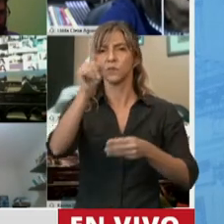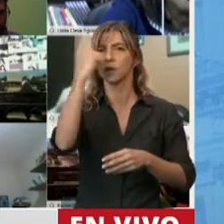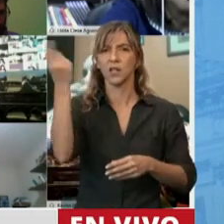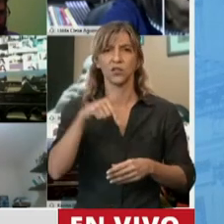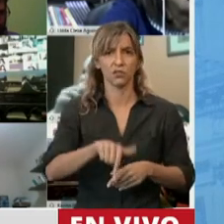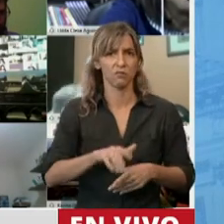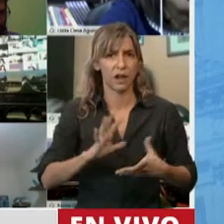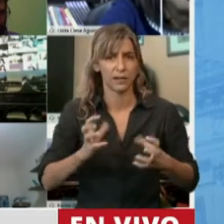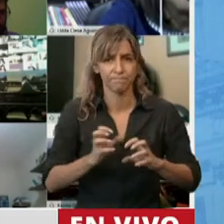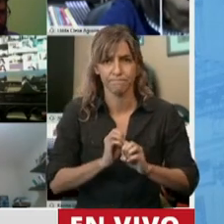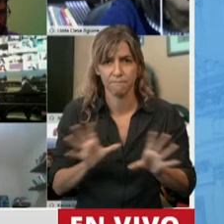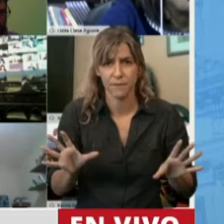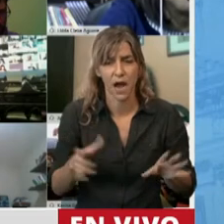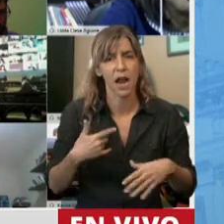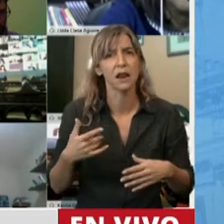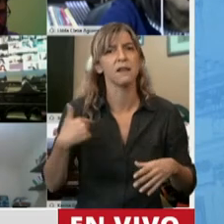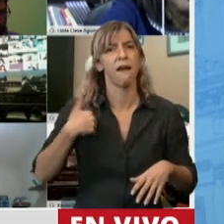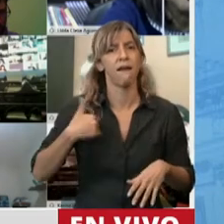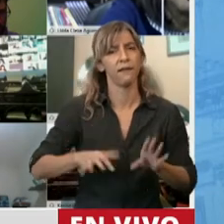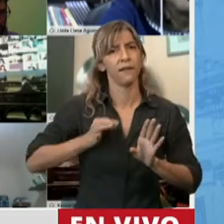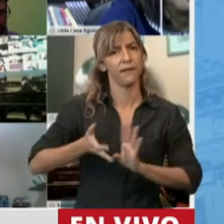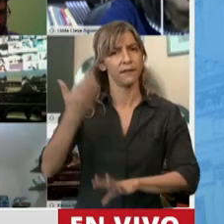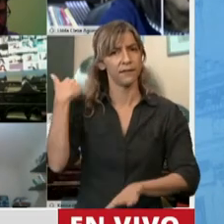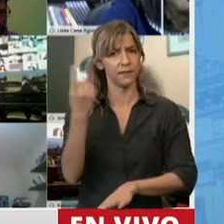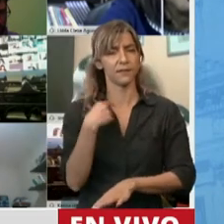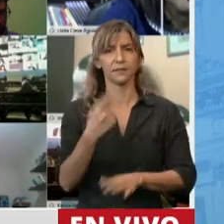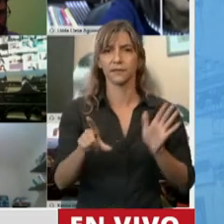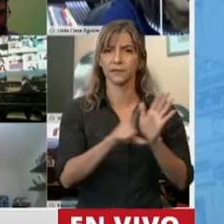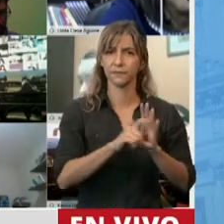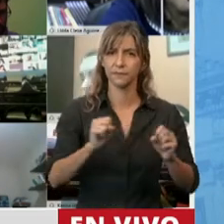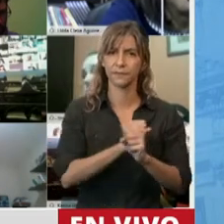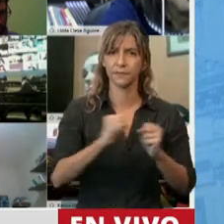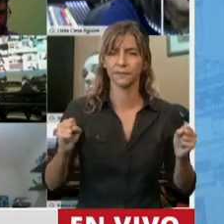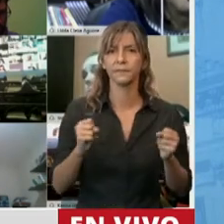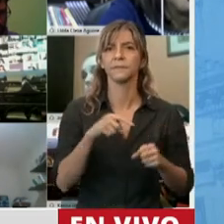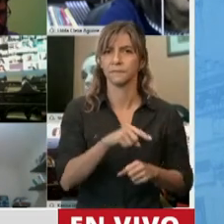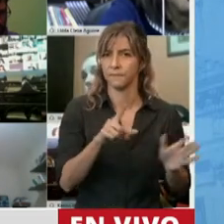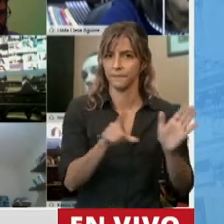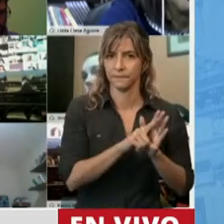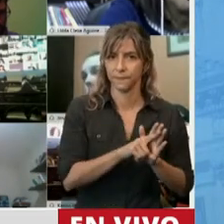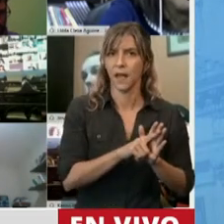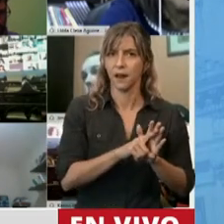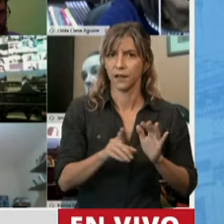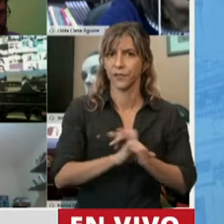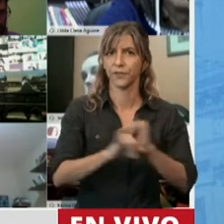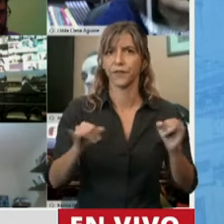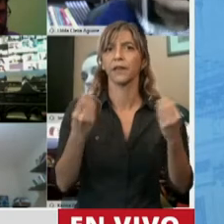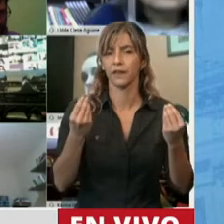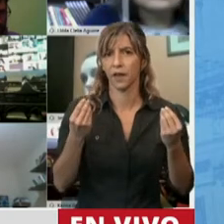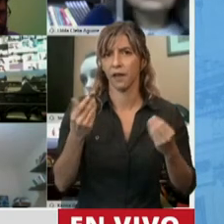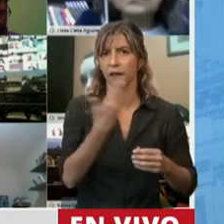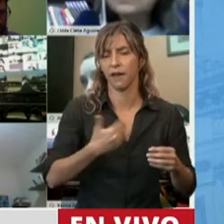República Argentina, en diciembre del año pasado, sancionamos una ley en donde dijimos, hay que ajustar las cuentas de la Nación.